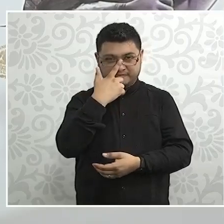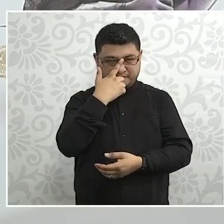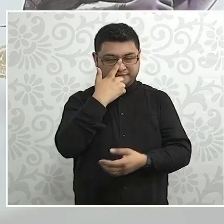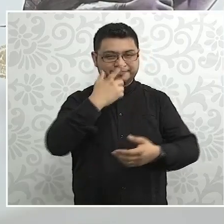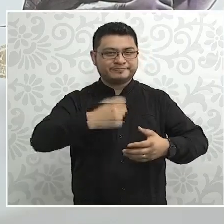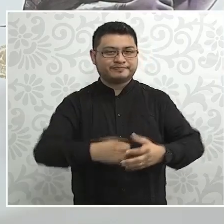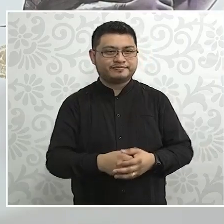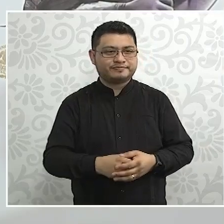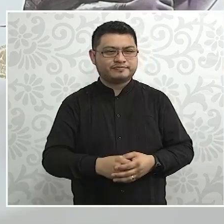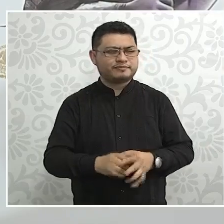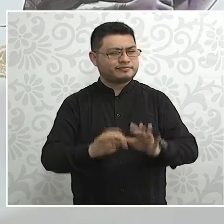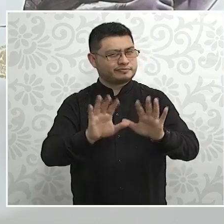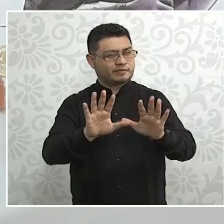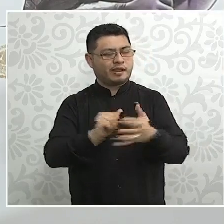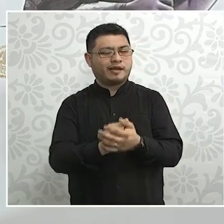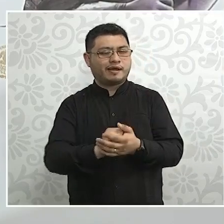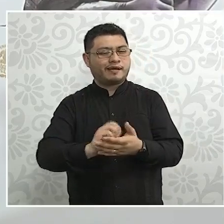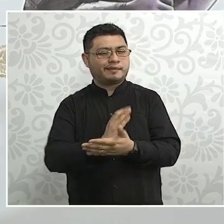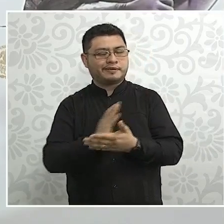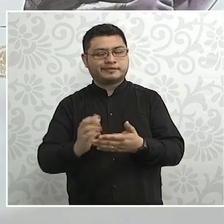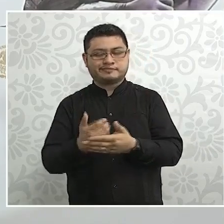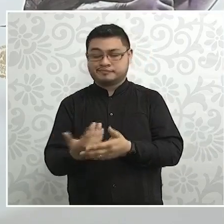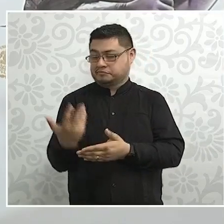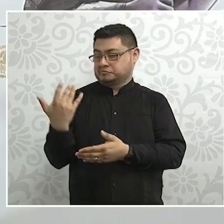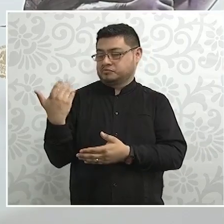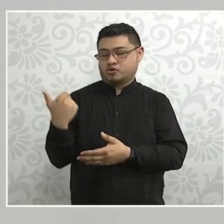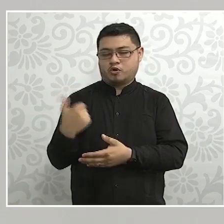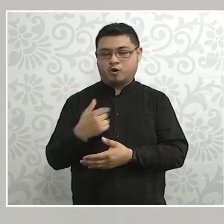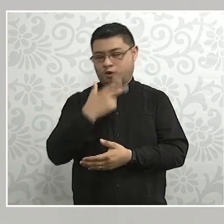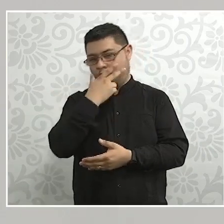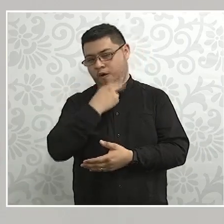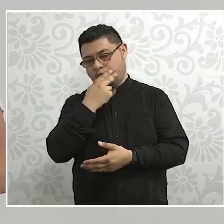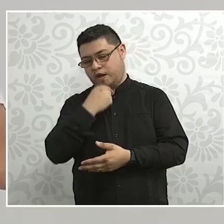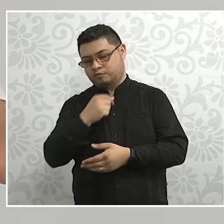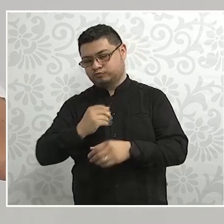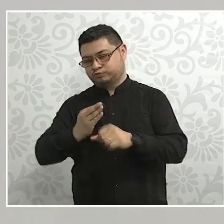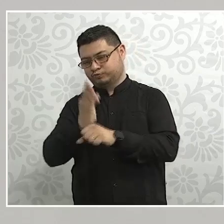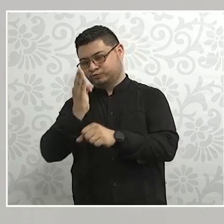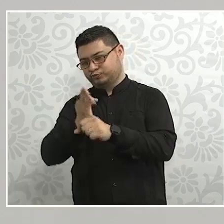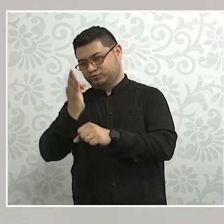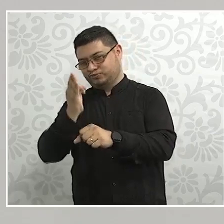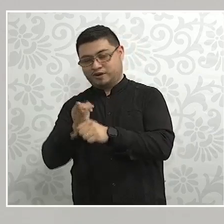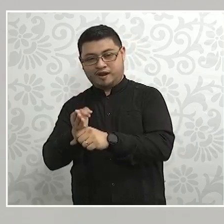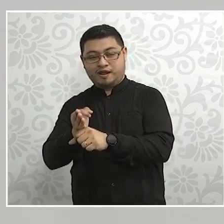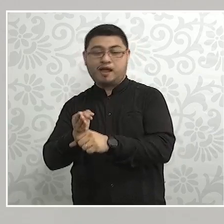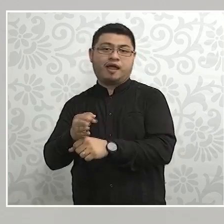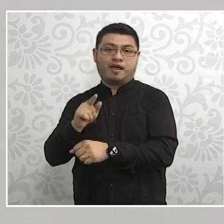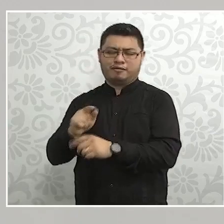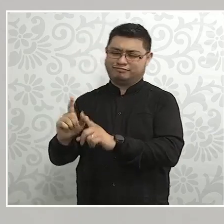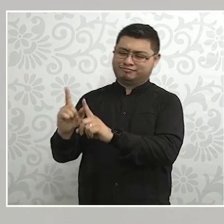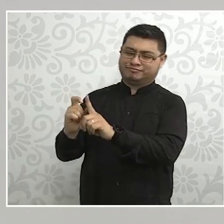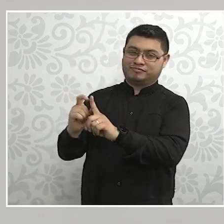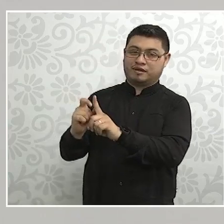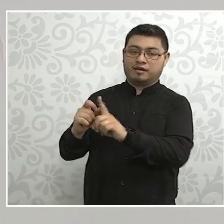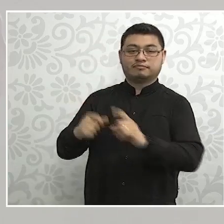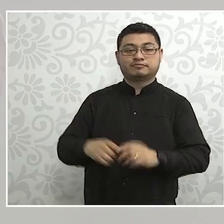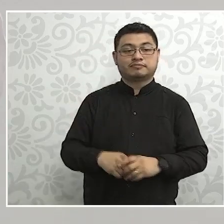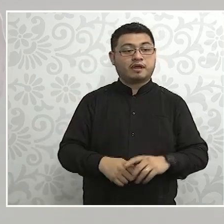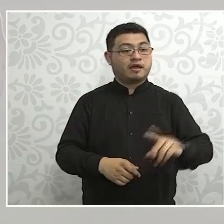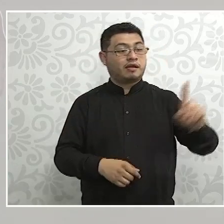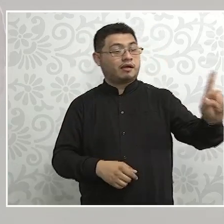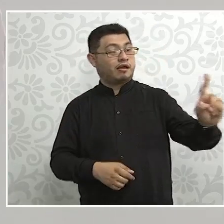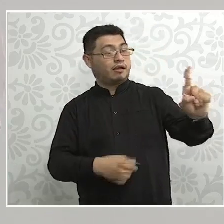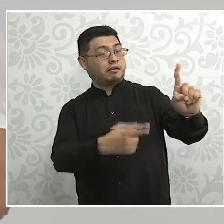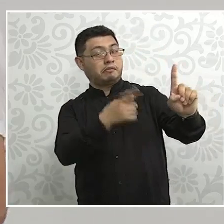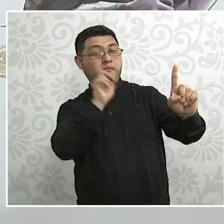fíjense, hace poco un cómico se quiso burlar de que había una mujer en la presidencia